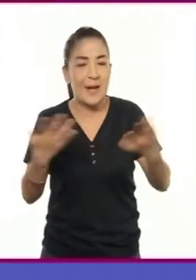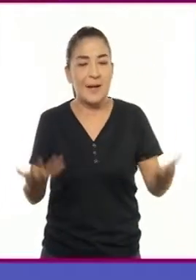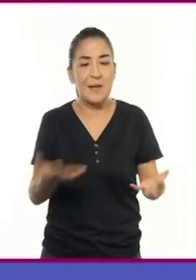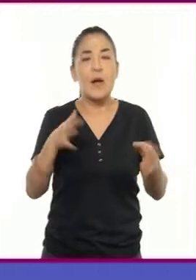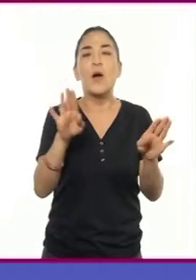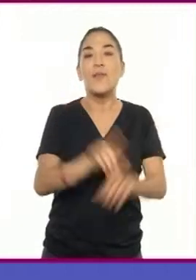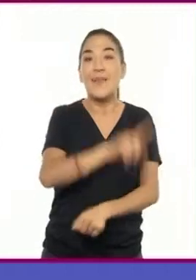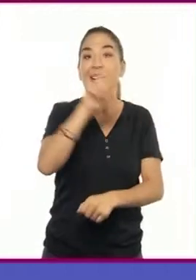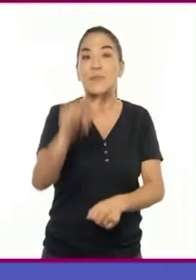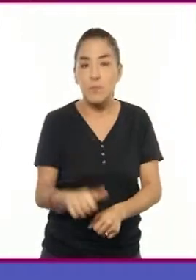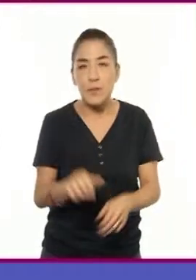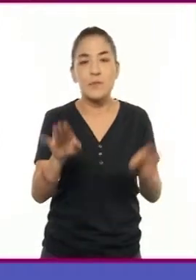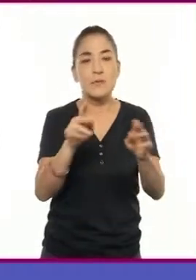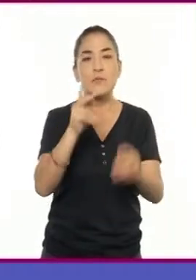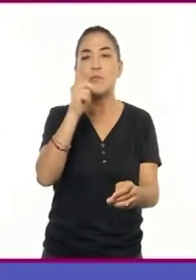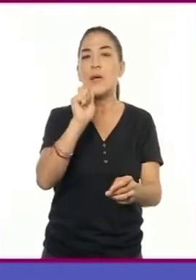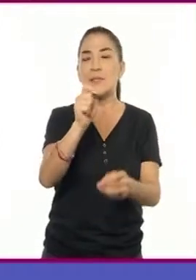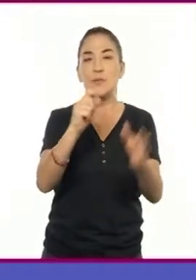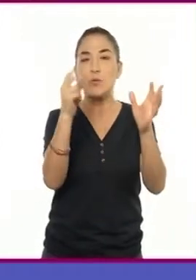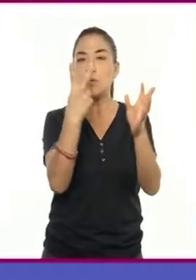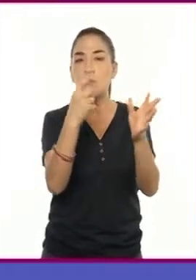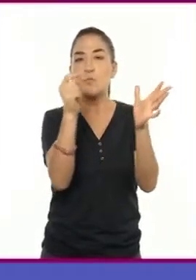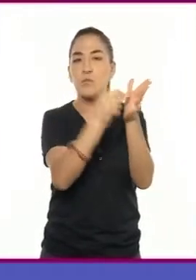del cual se escriben dos puntos.